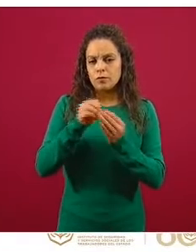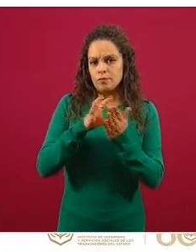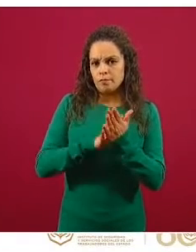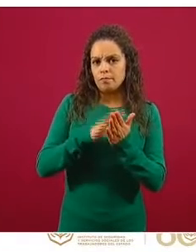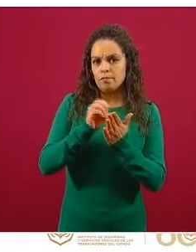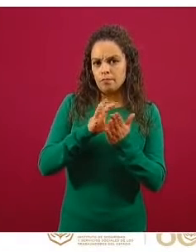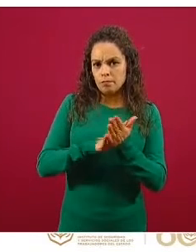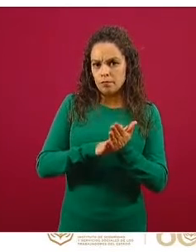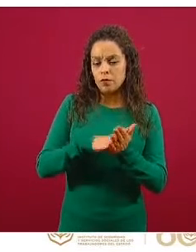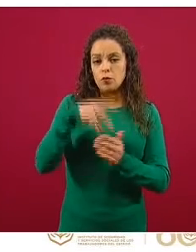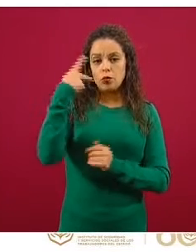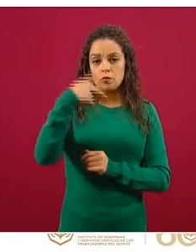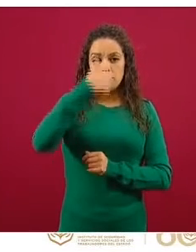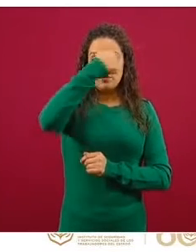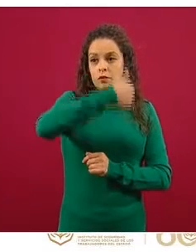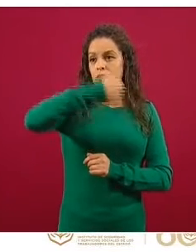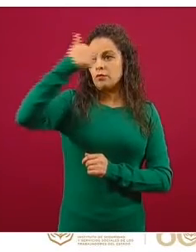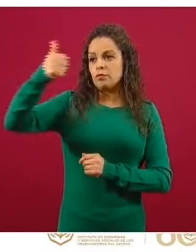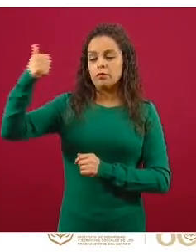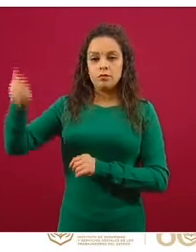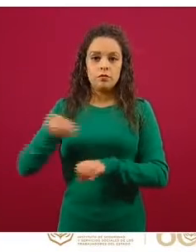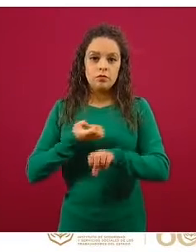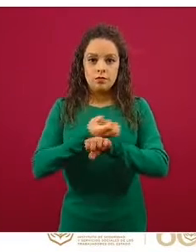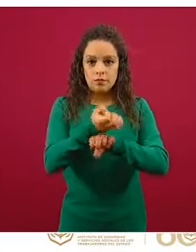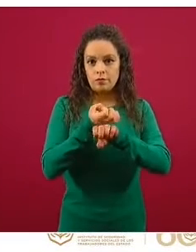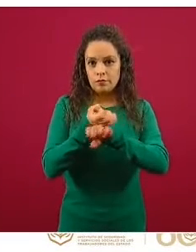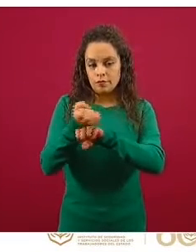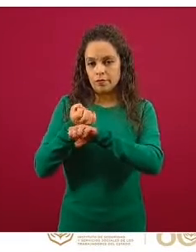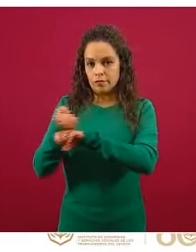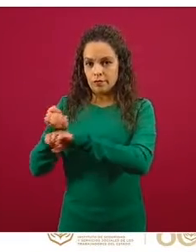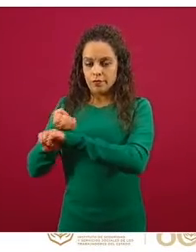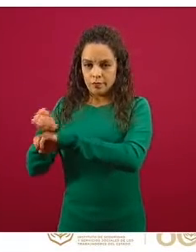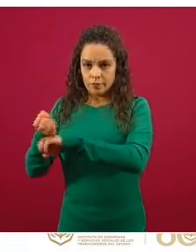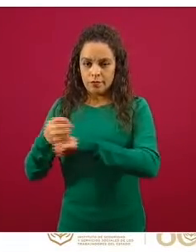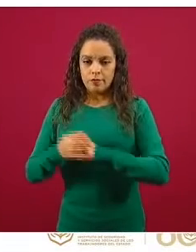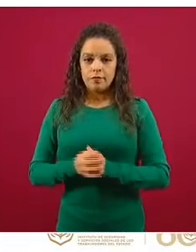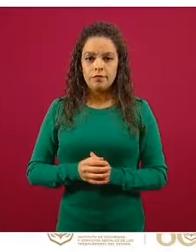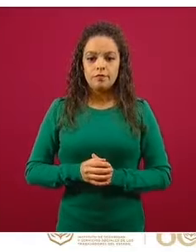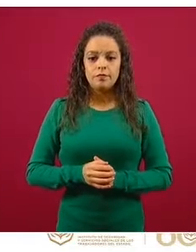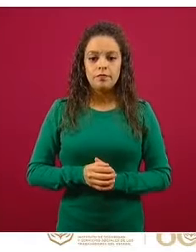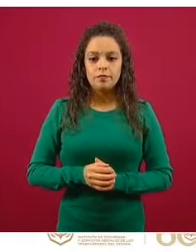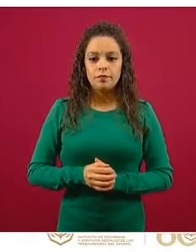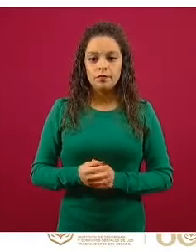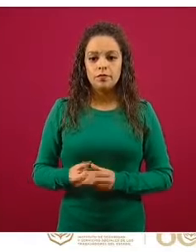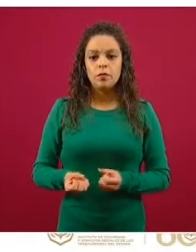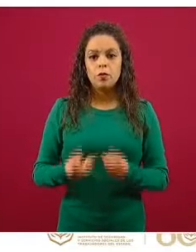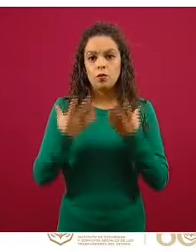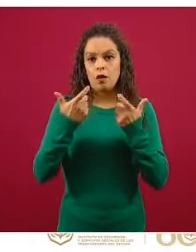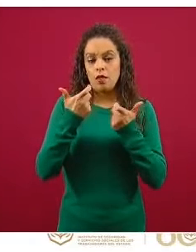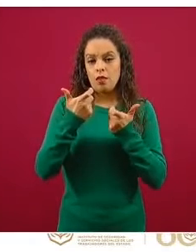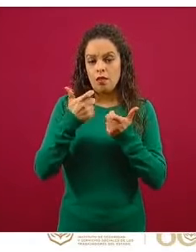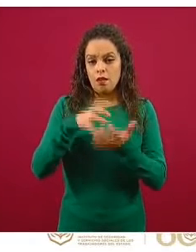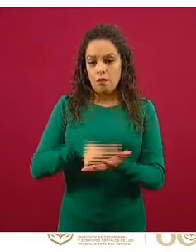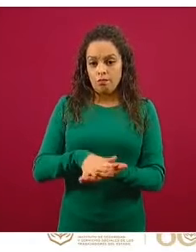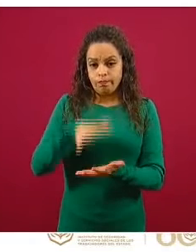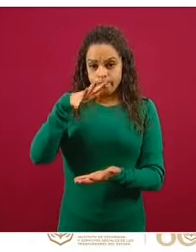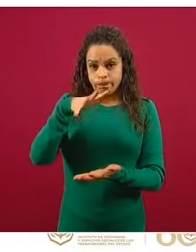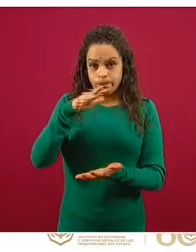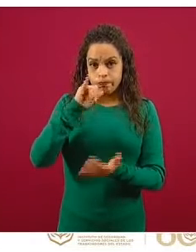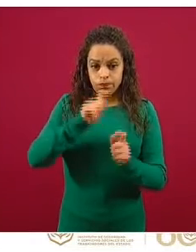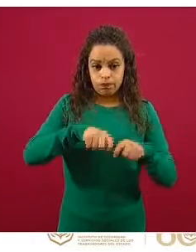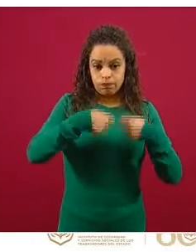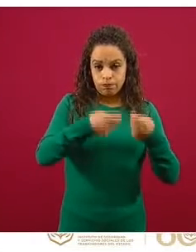estados. Recordarles a todos que la proporción del monto en préstamos que vamos a otorgar irá en función